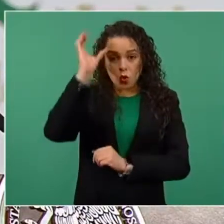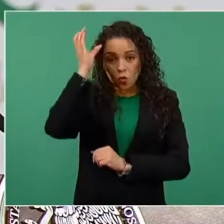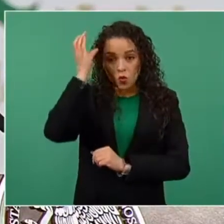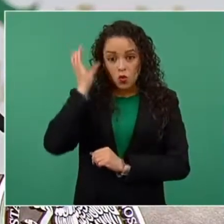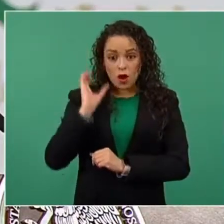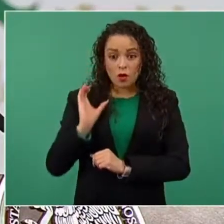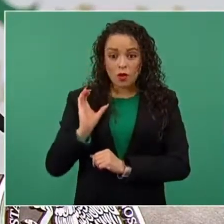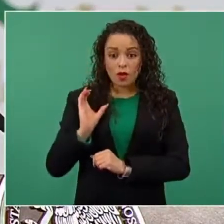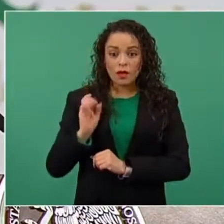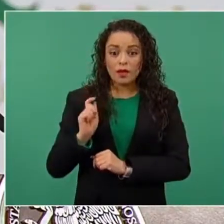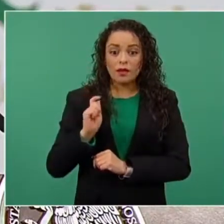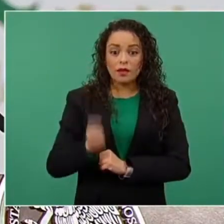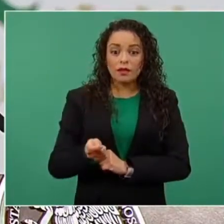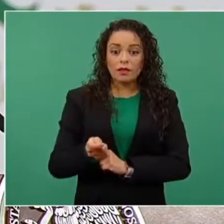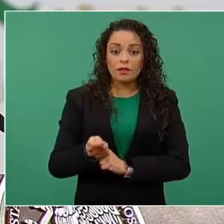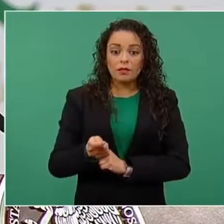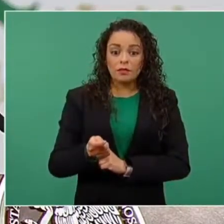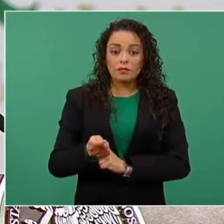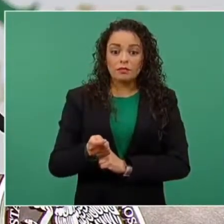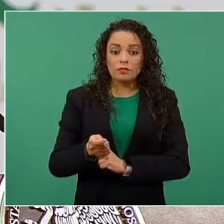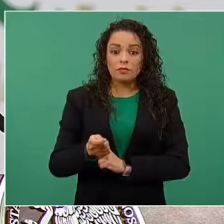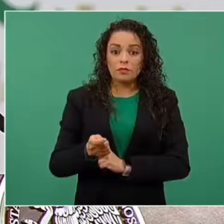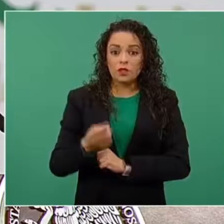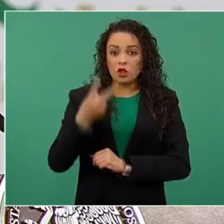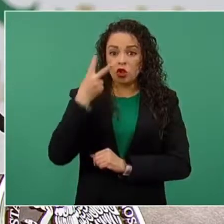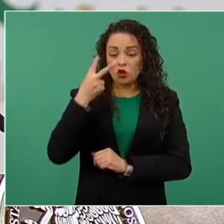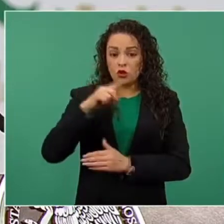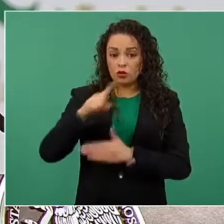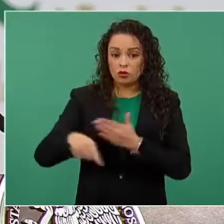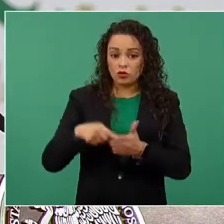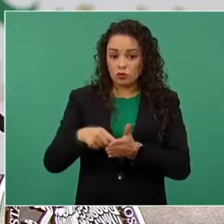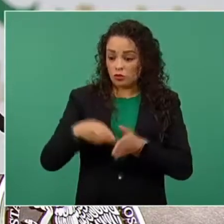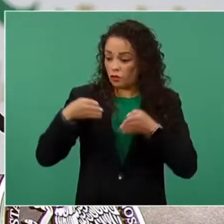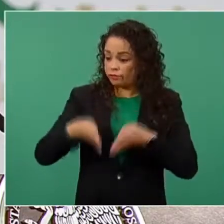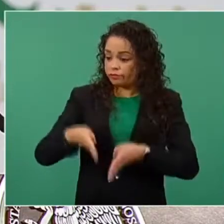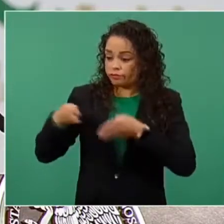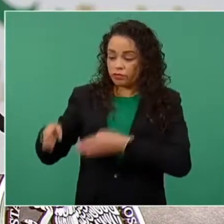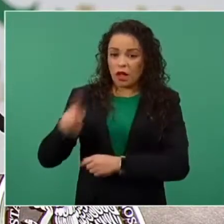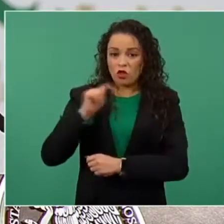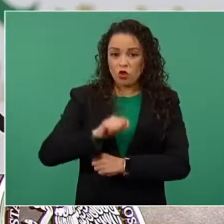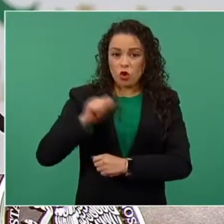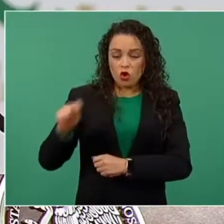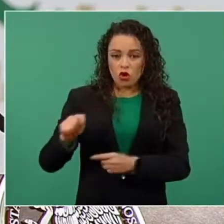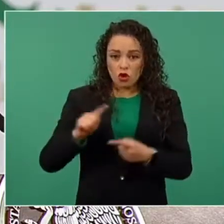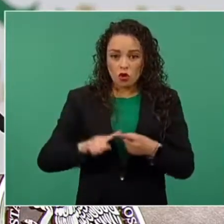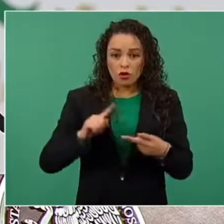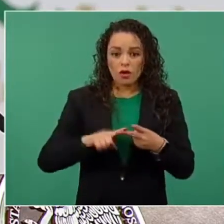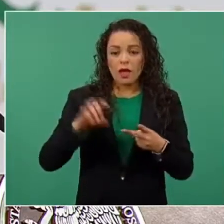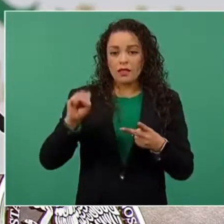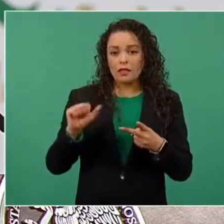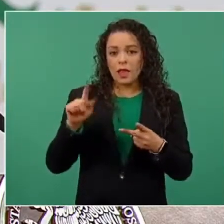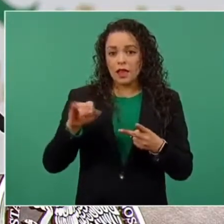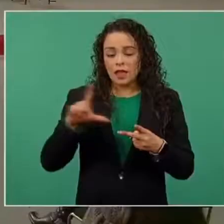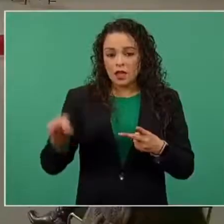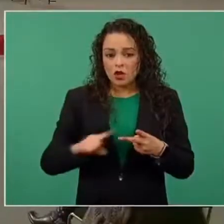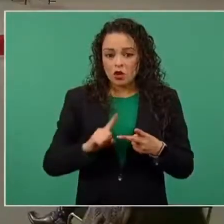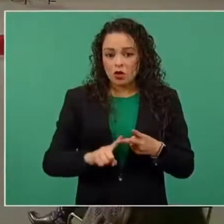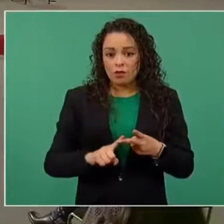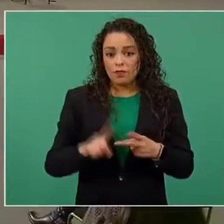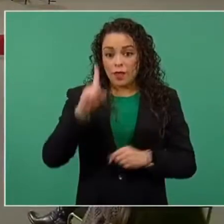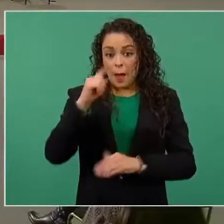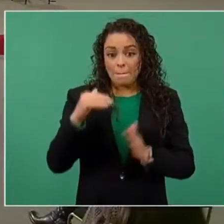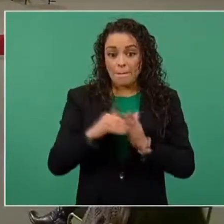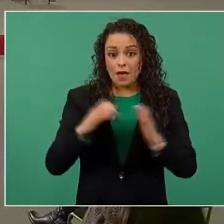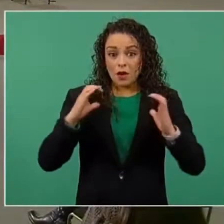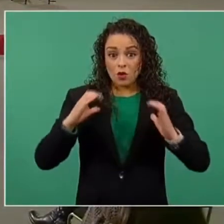han exhumado los cuerpos de las dos fosas comunes de los panteones de Torrión, de la fosa común de Saltillo, donde más de mil cuerpos